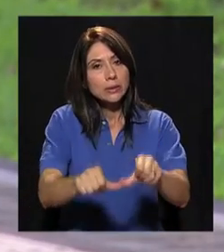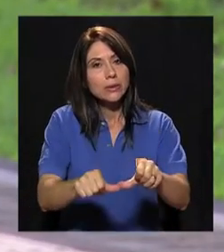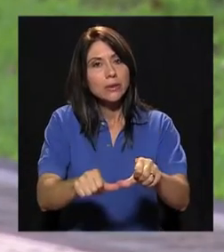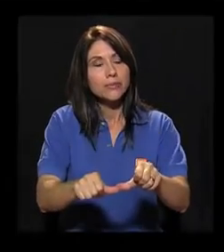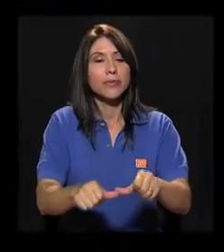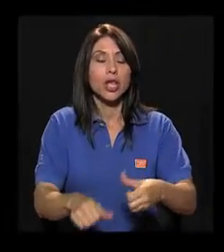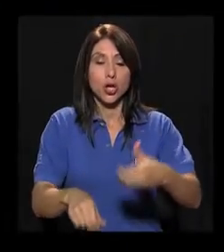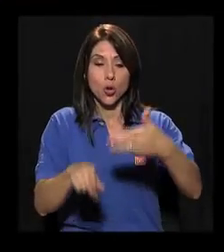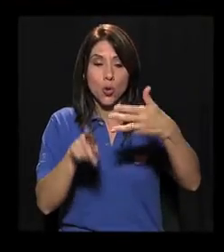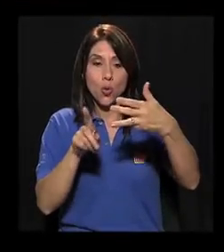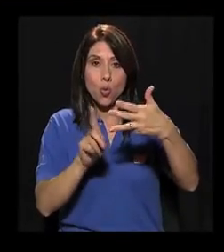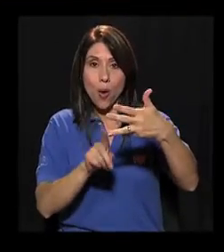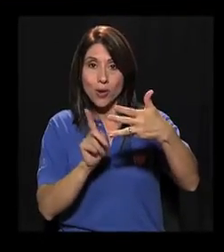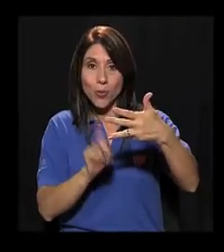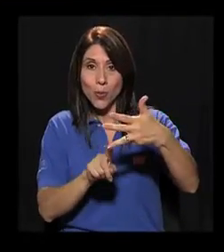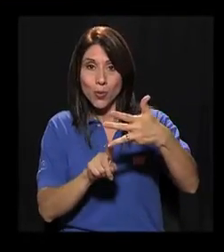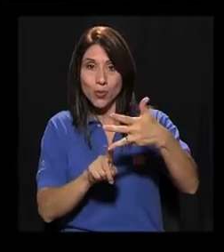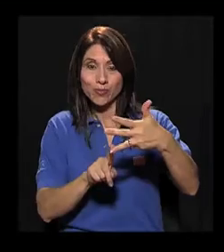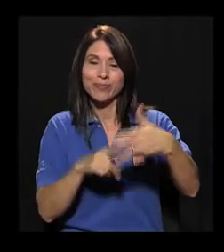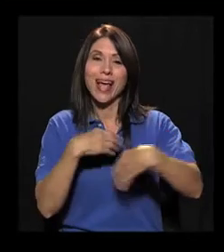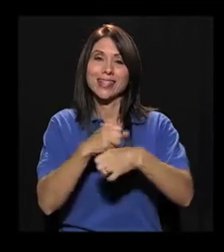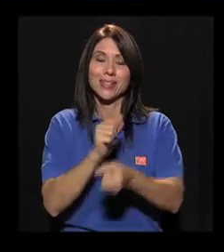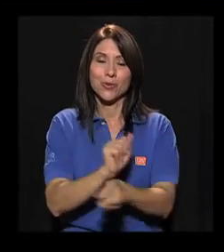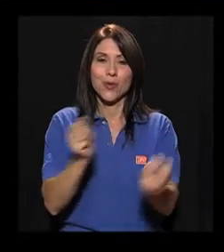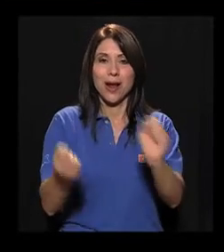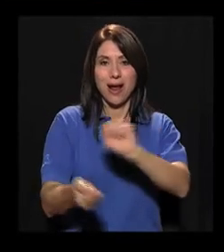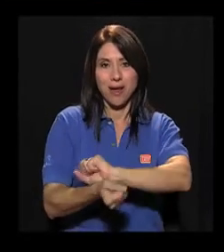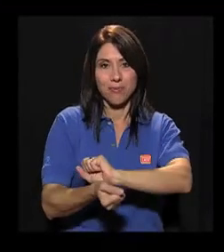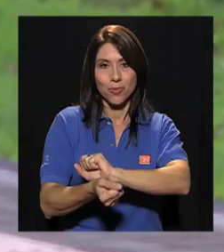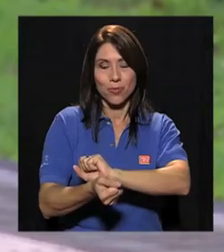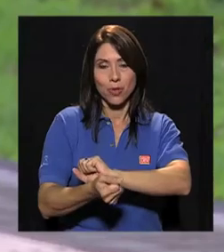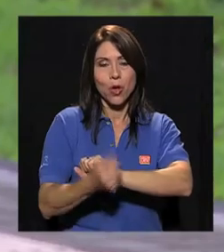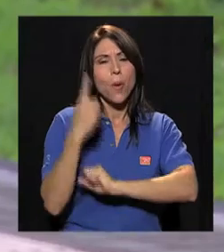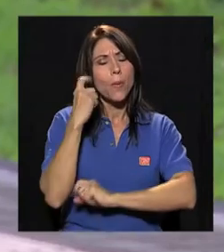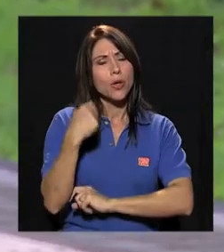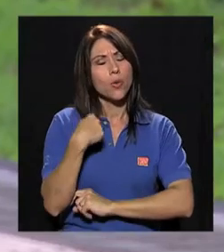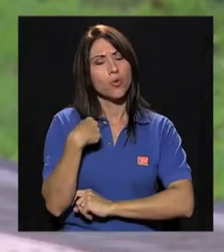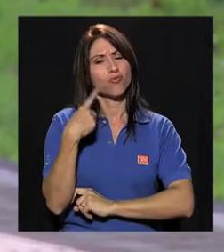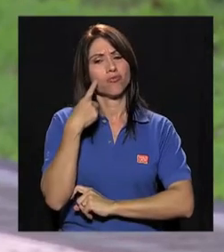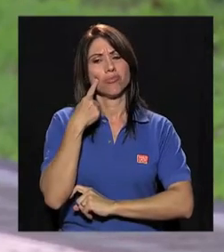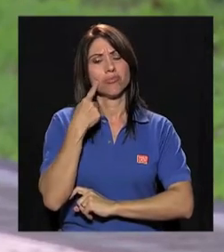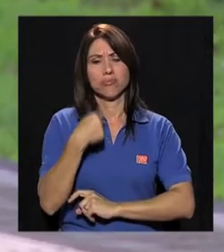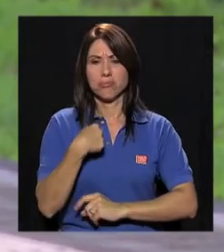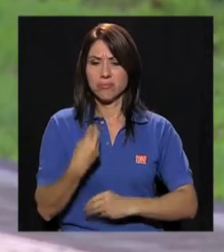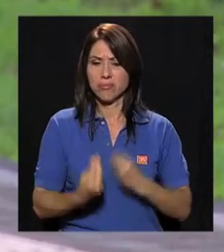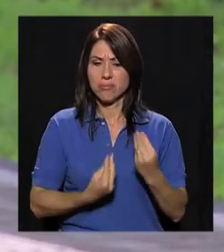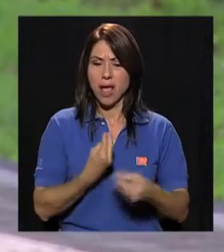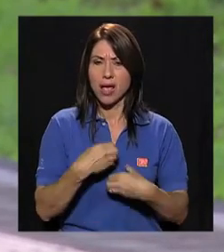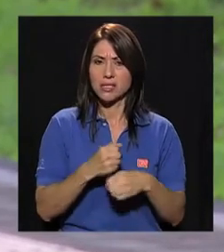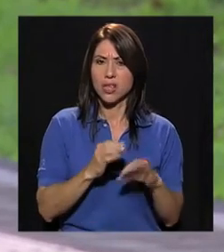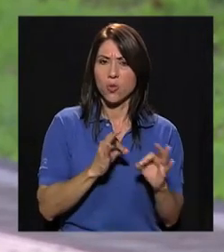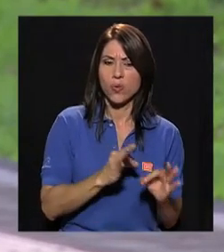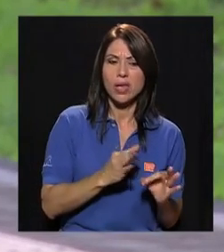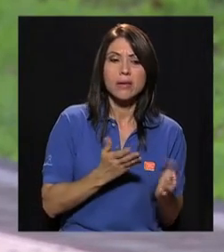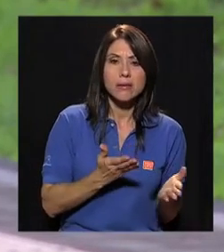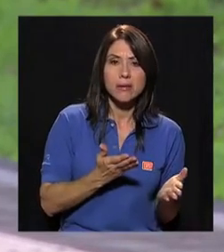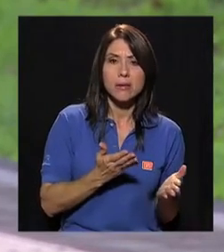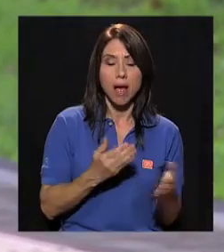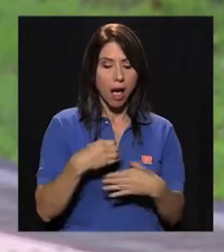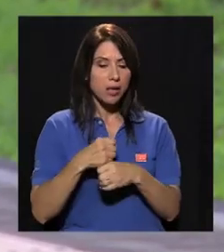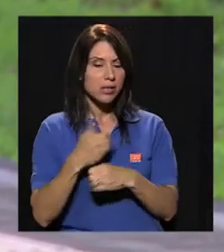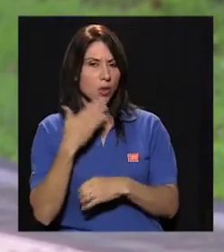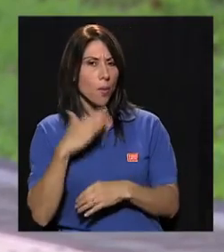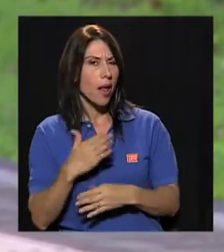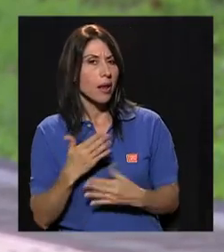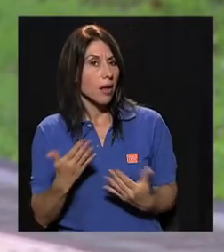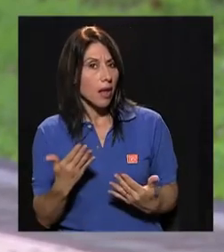por lo tanto. Y un cuarto punto es hacer un cambio, porque entonces uno empieza a valorar qué es lo que estoy haciendo bien y qué es lo que